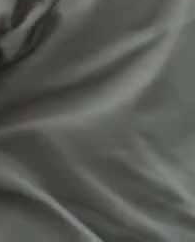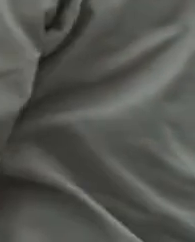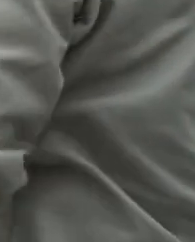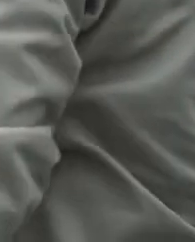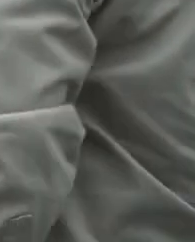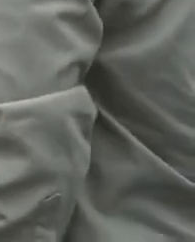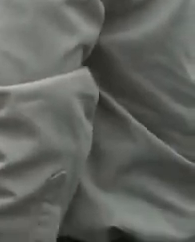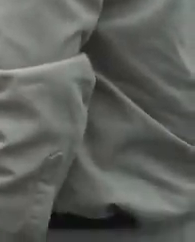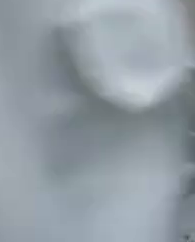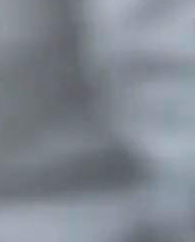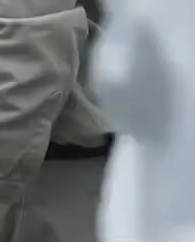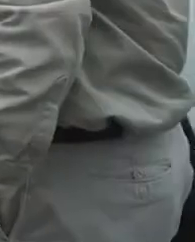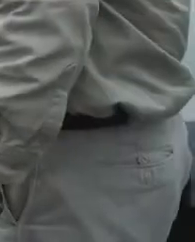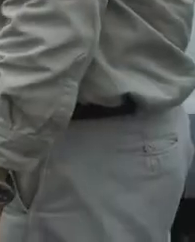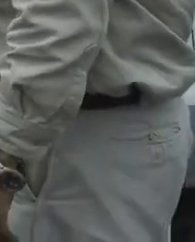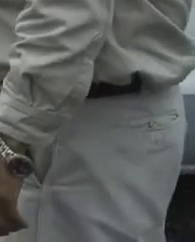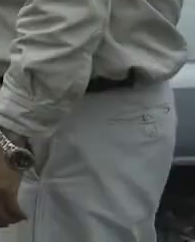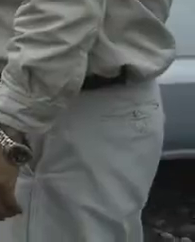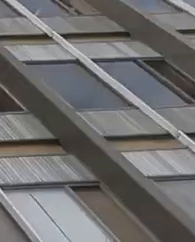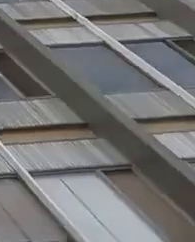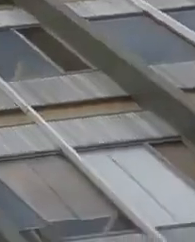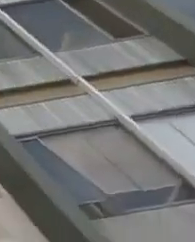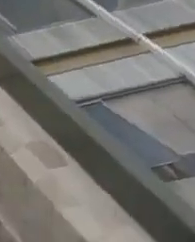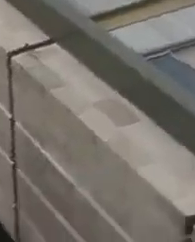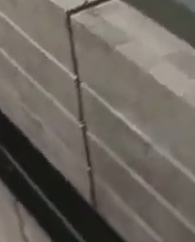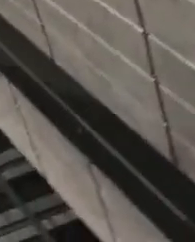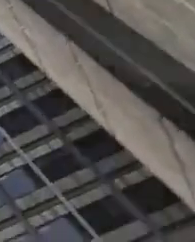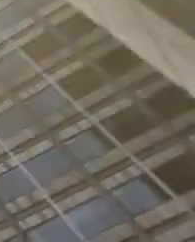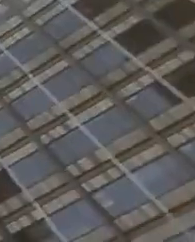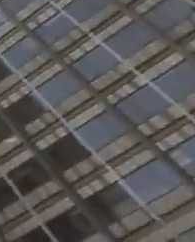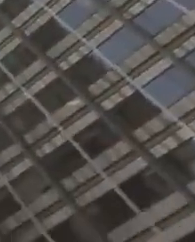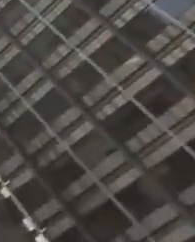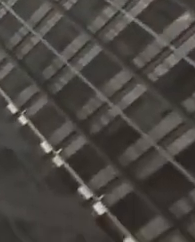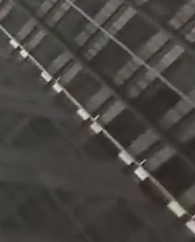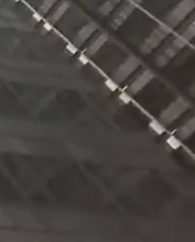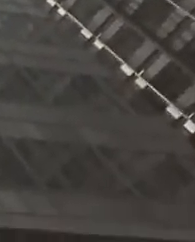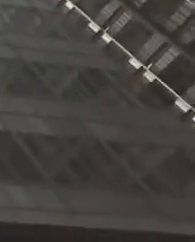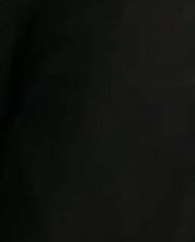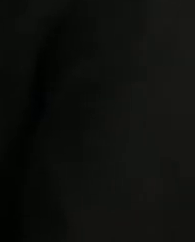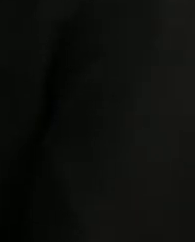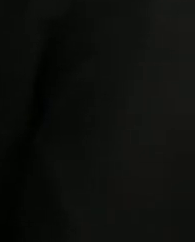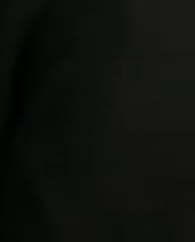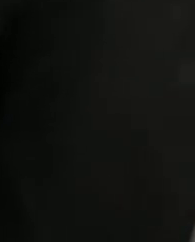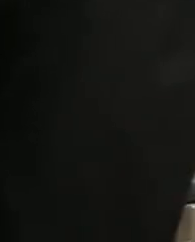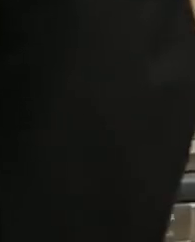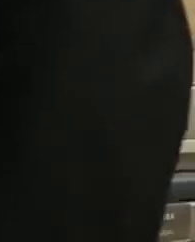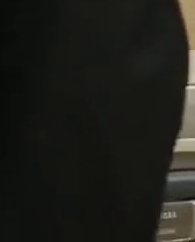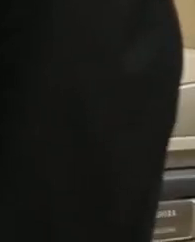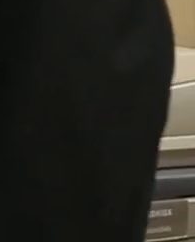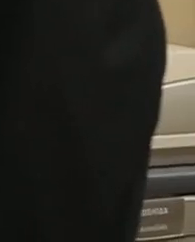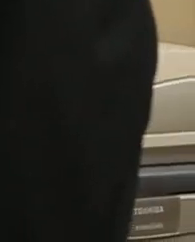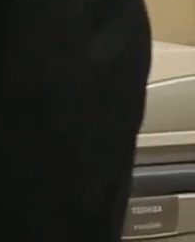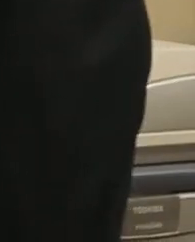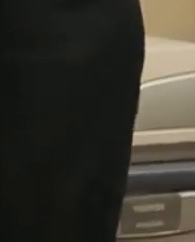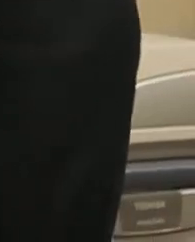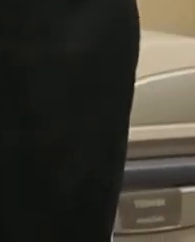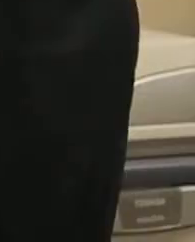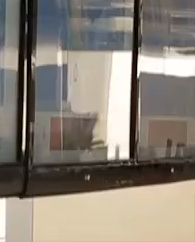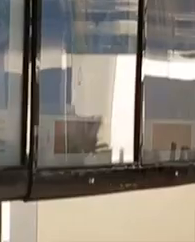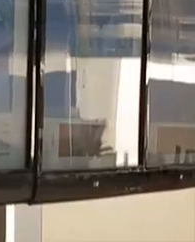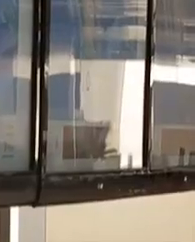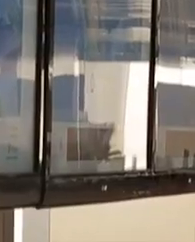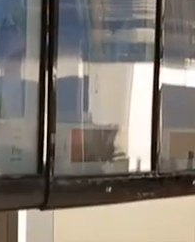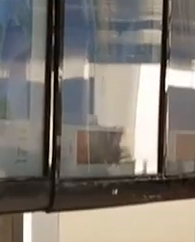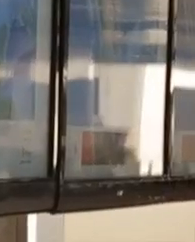Todo lo que ingresaba a Pemex era para